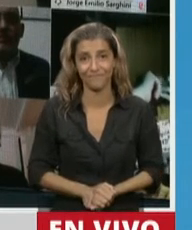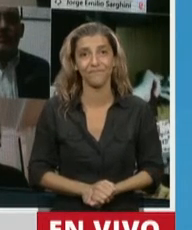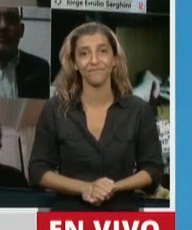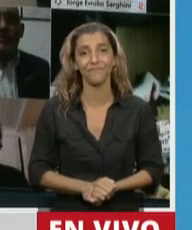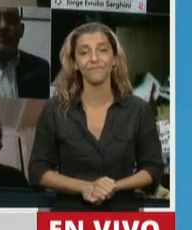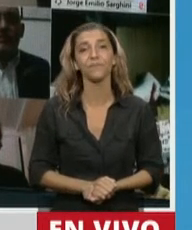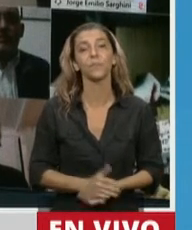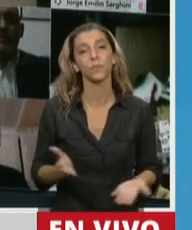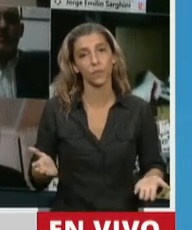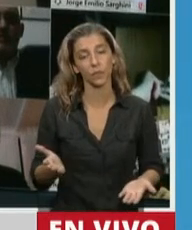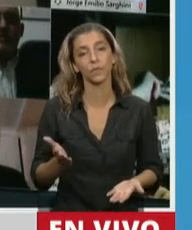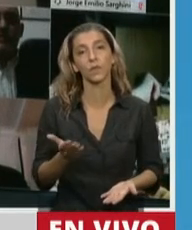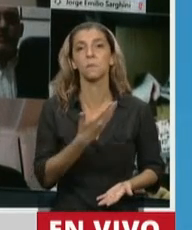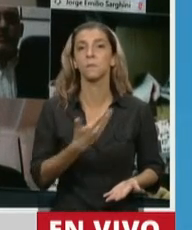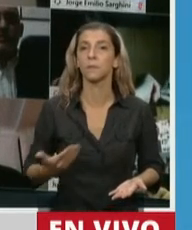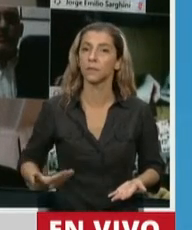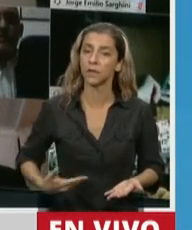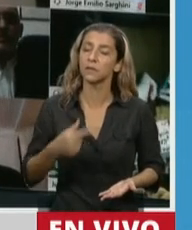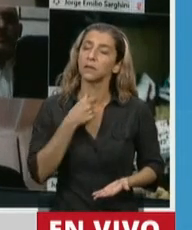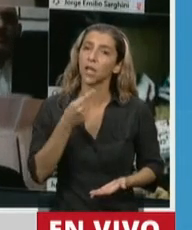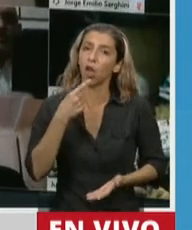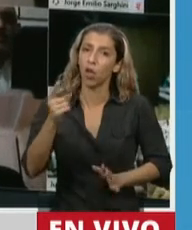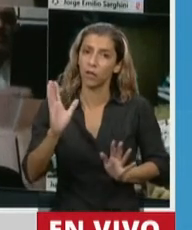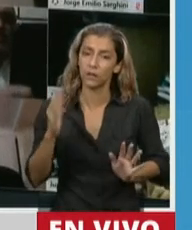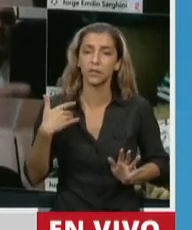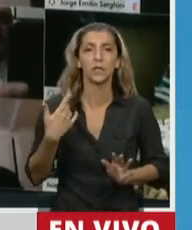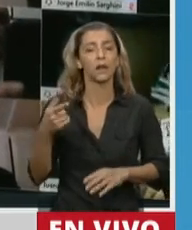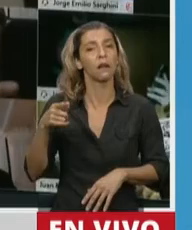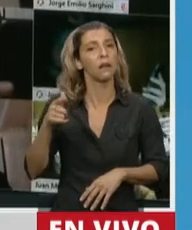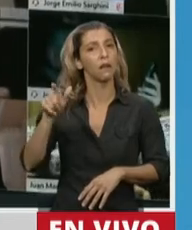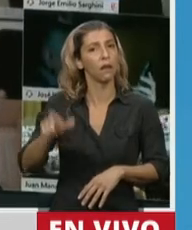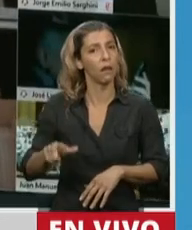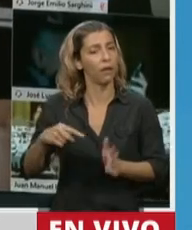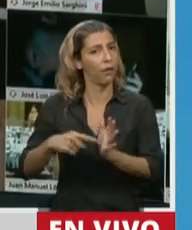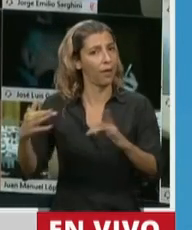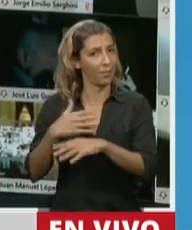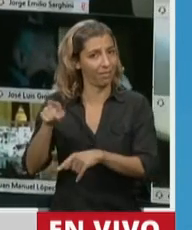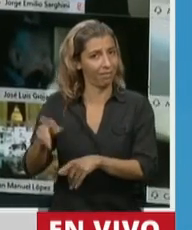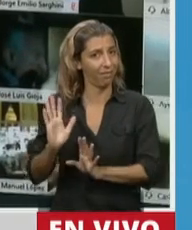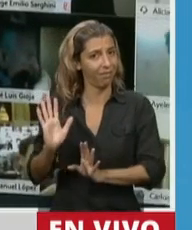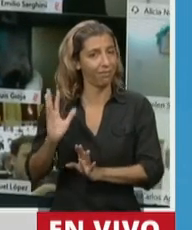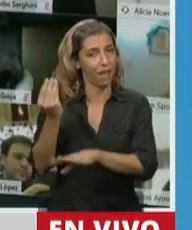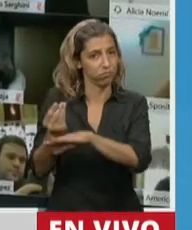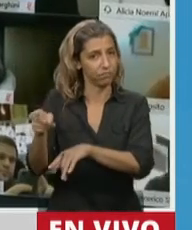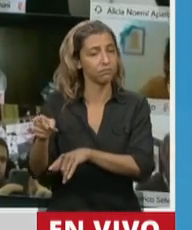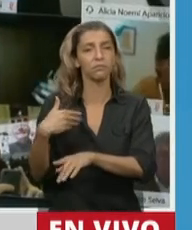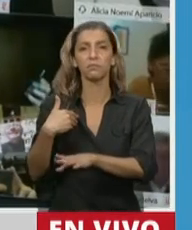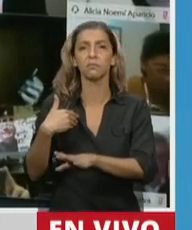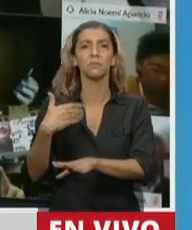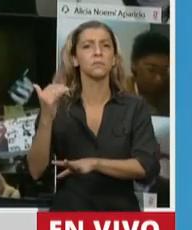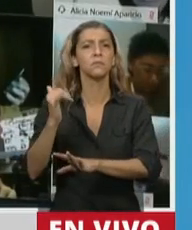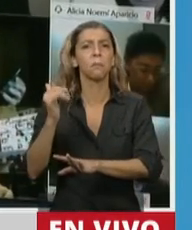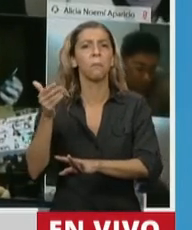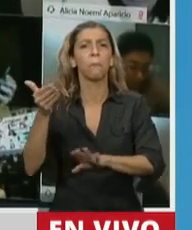que el legislador de la Capital Federal exige que ya sesione en forma